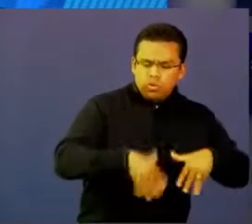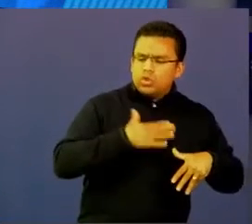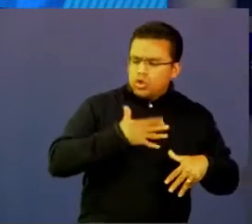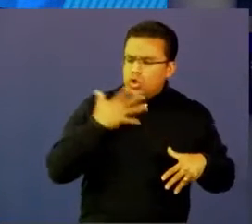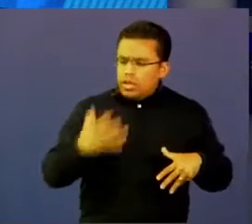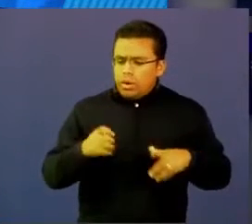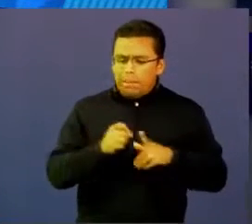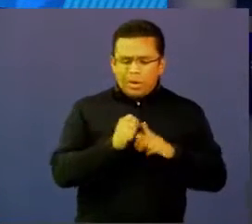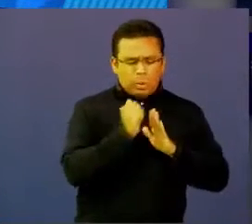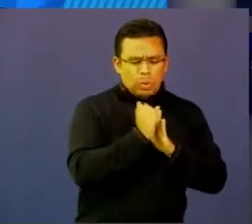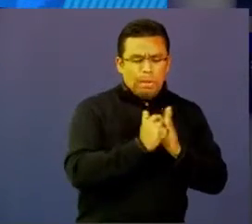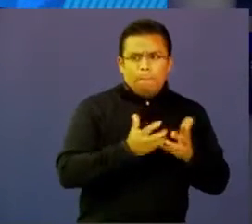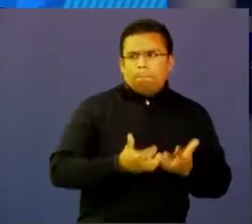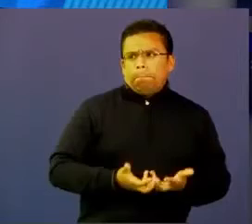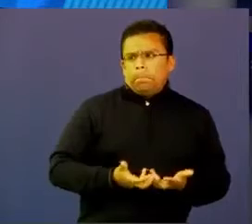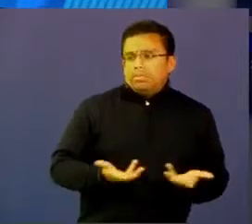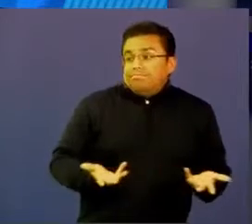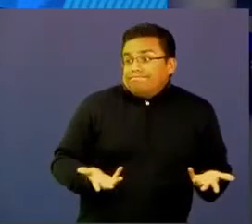podemos recomendar? Ok,